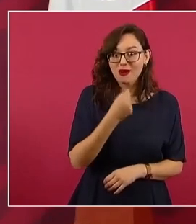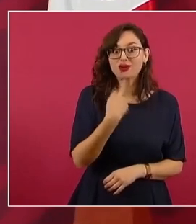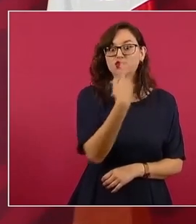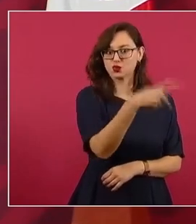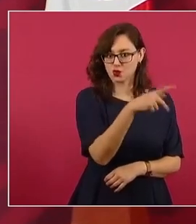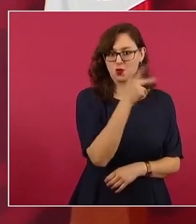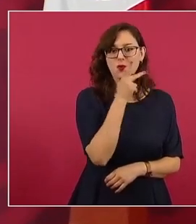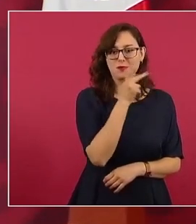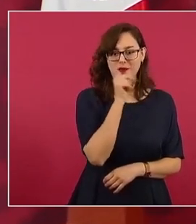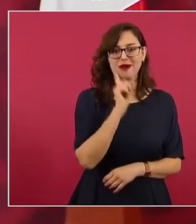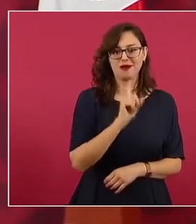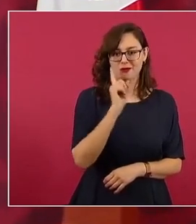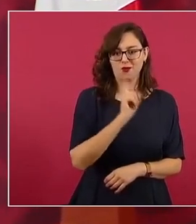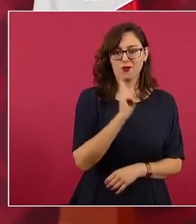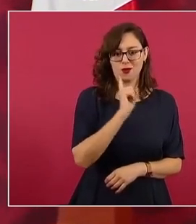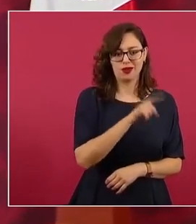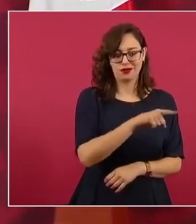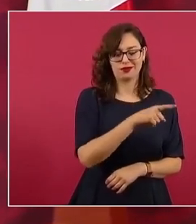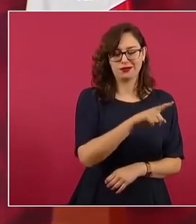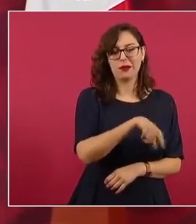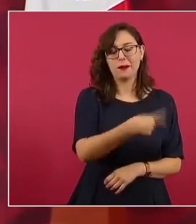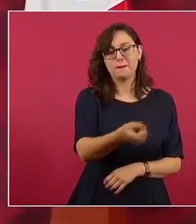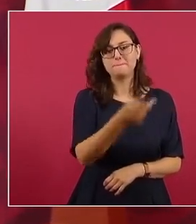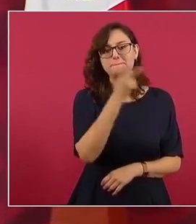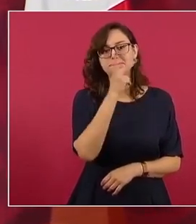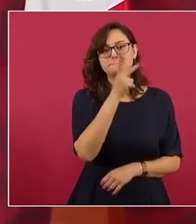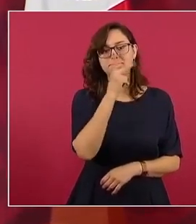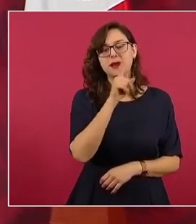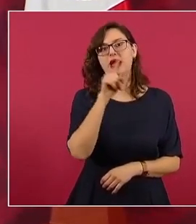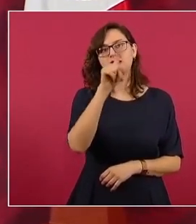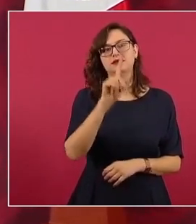en arriba en el balcón